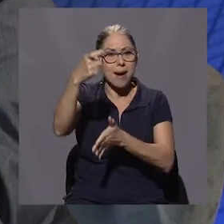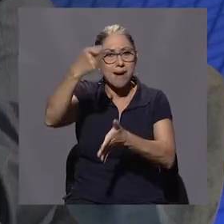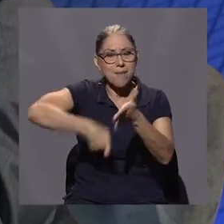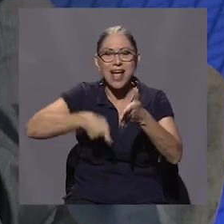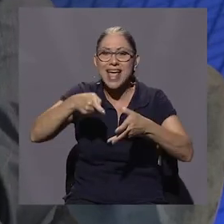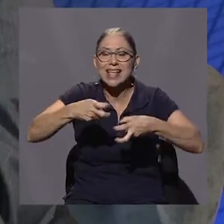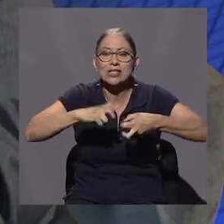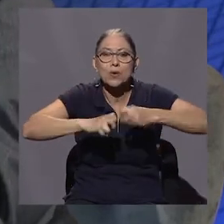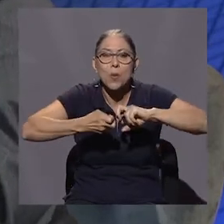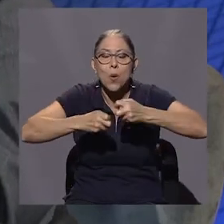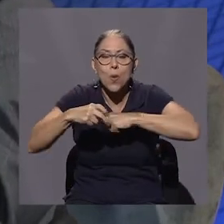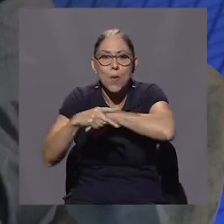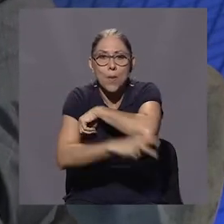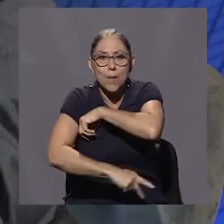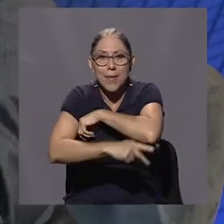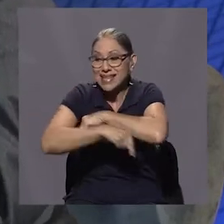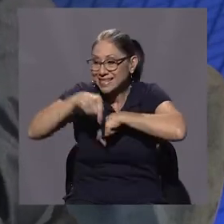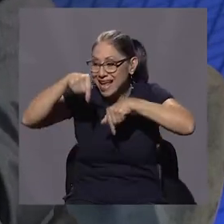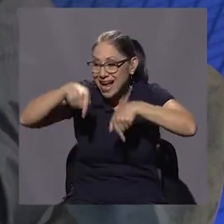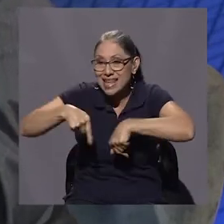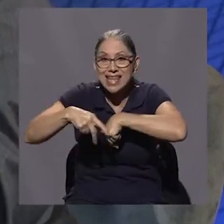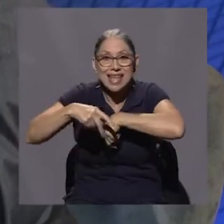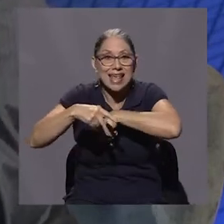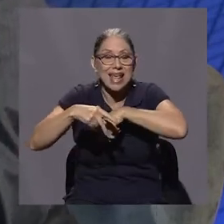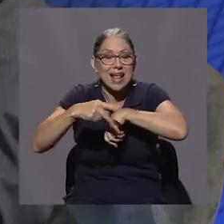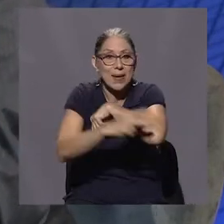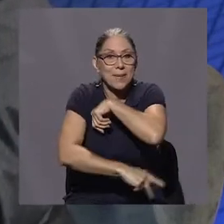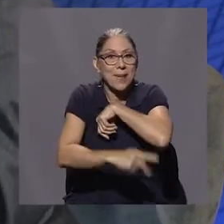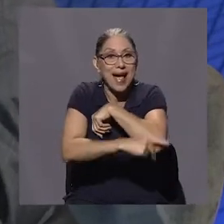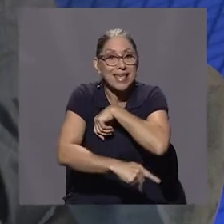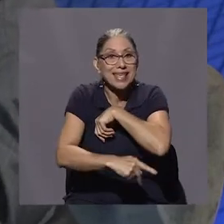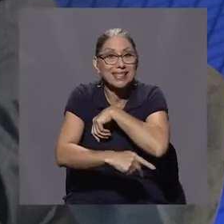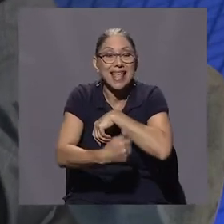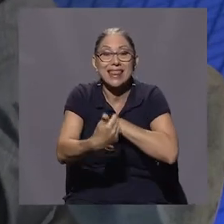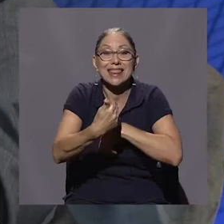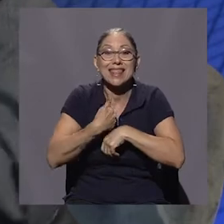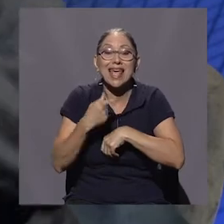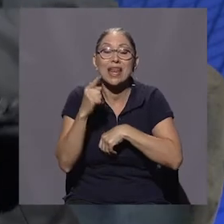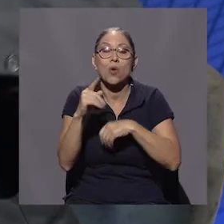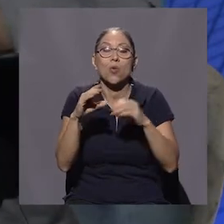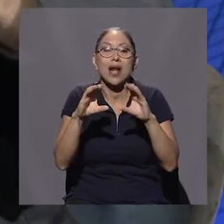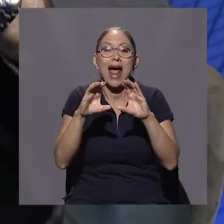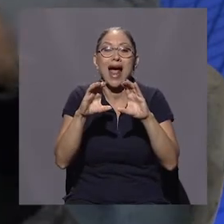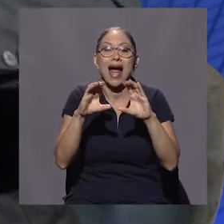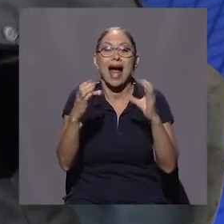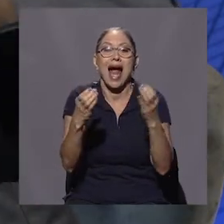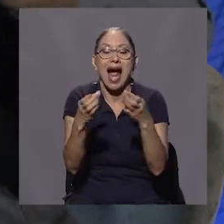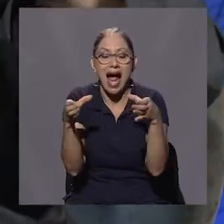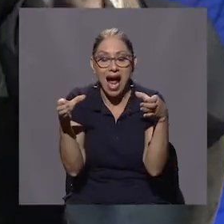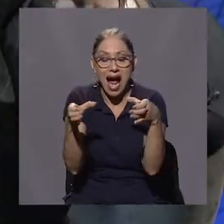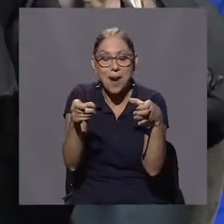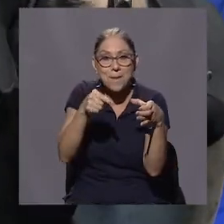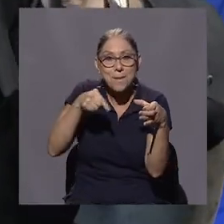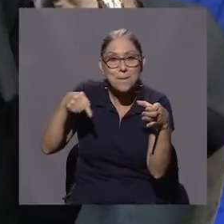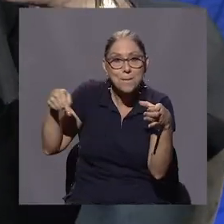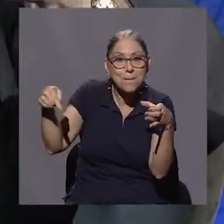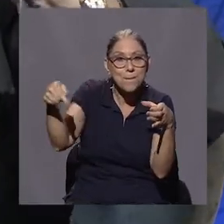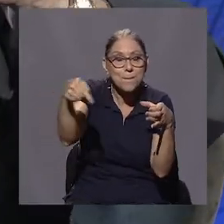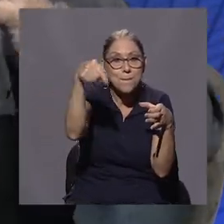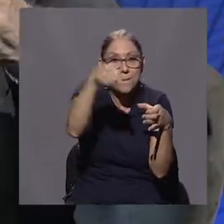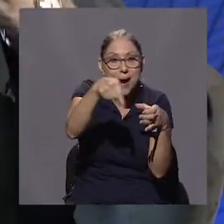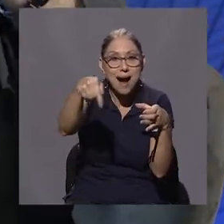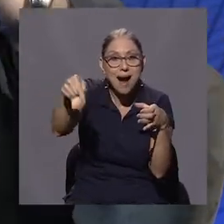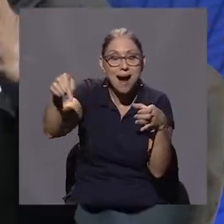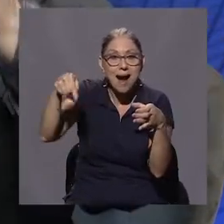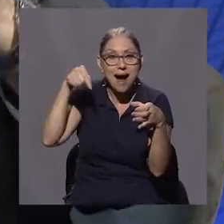El país está en manos de una camarilla o una camarota, más bien,